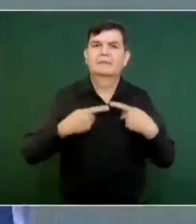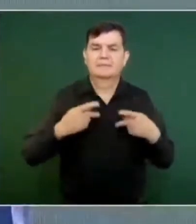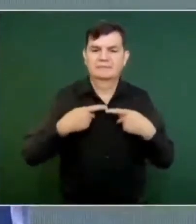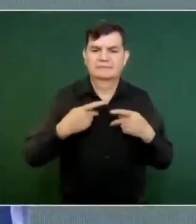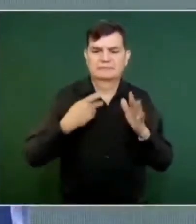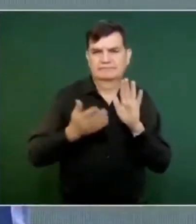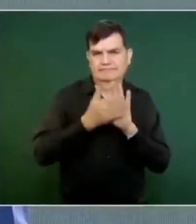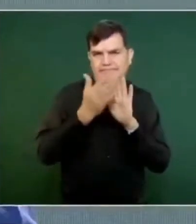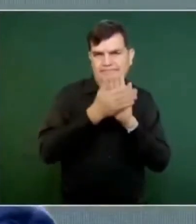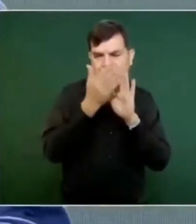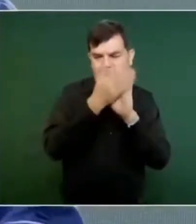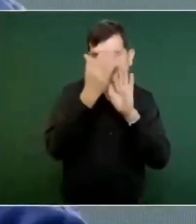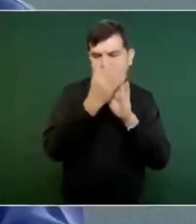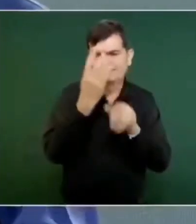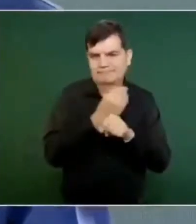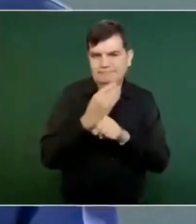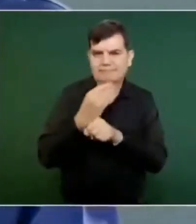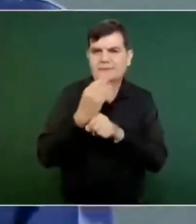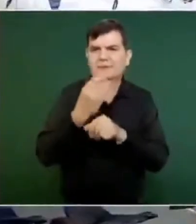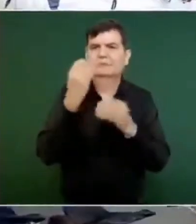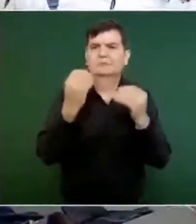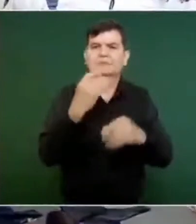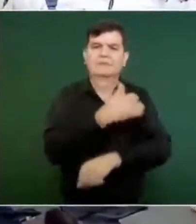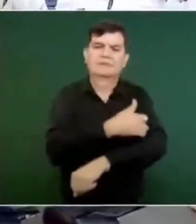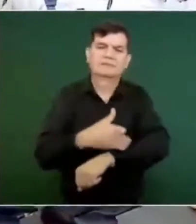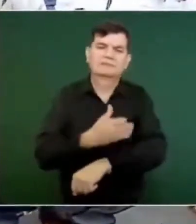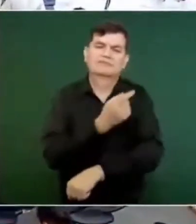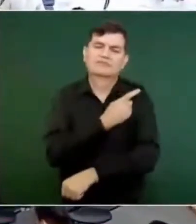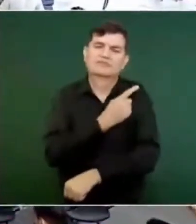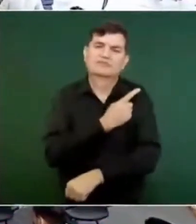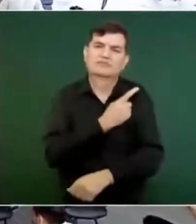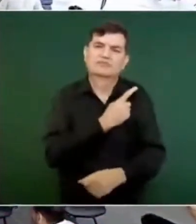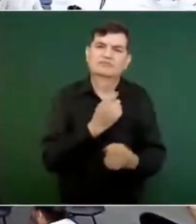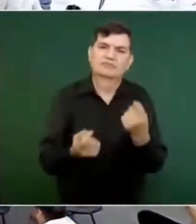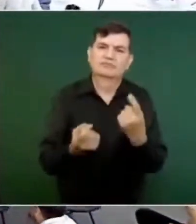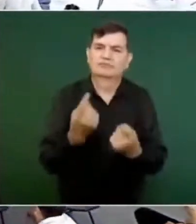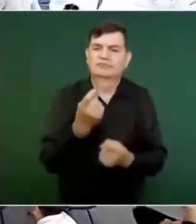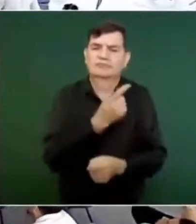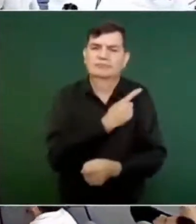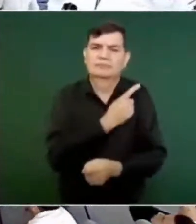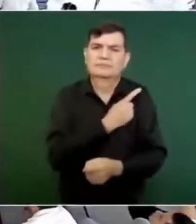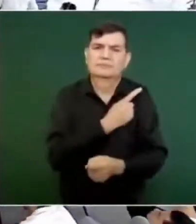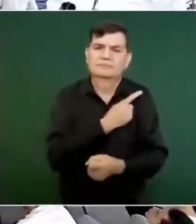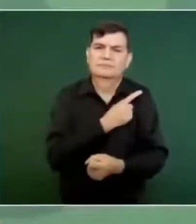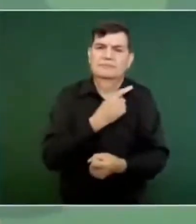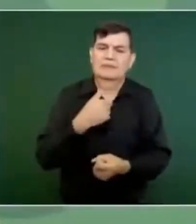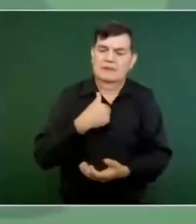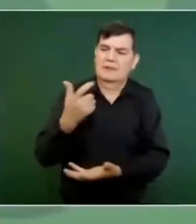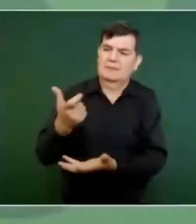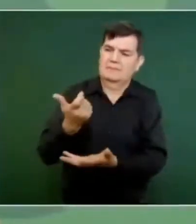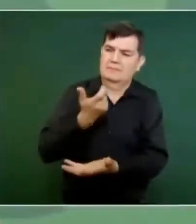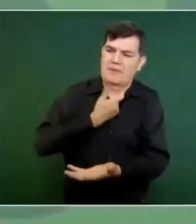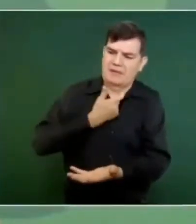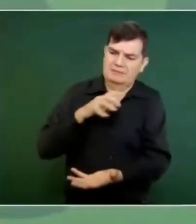construcción, porque hay muchas familias solas que reciben su apoyo,